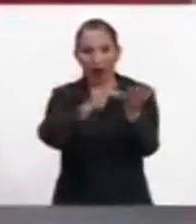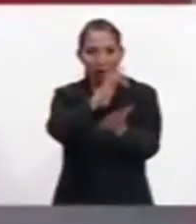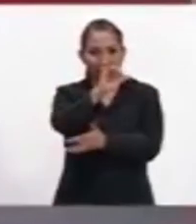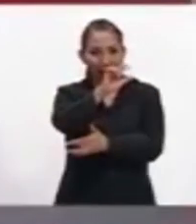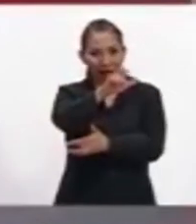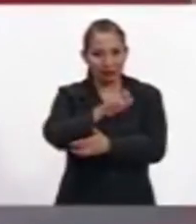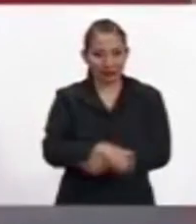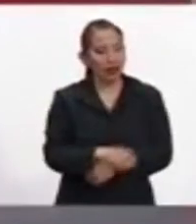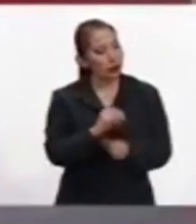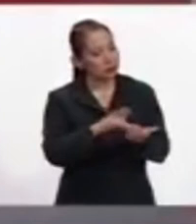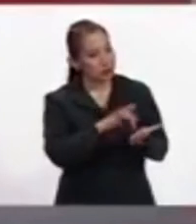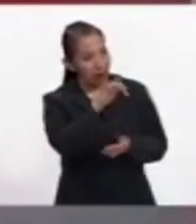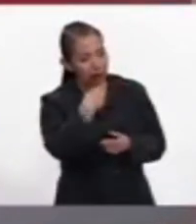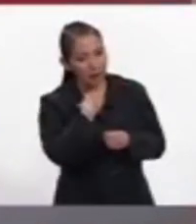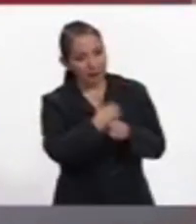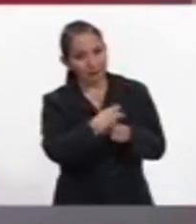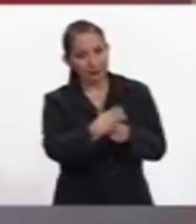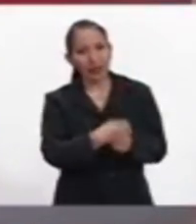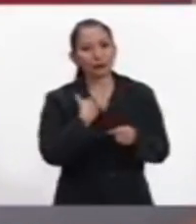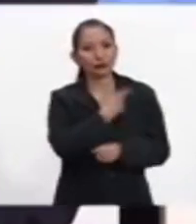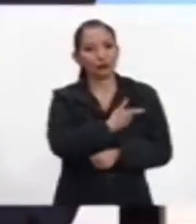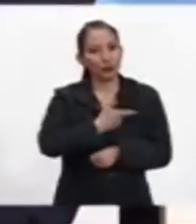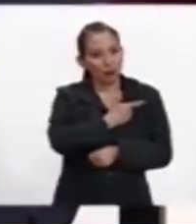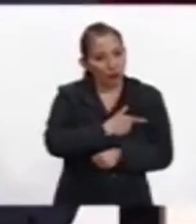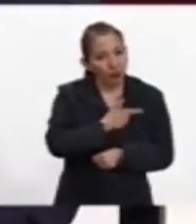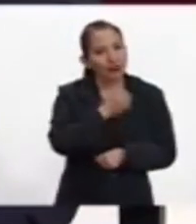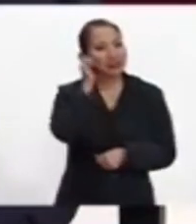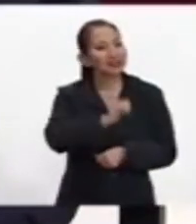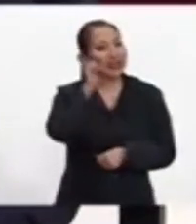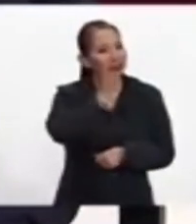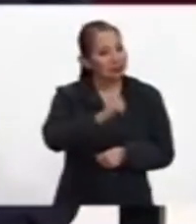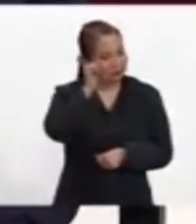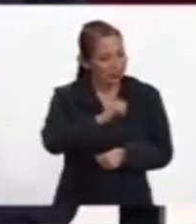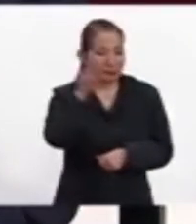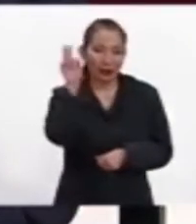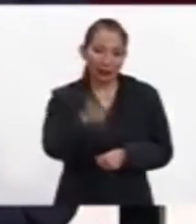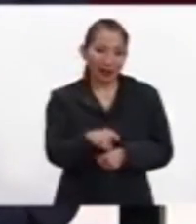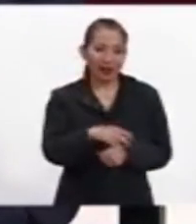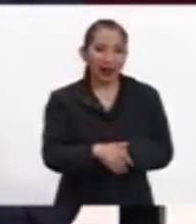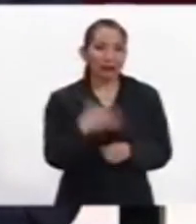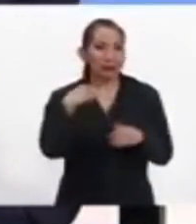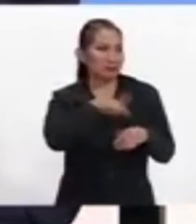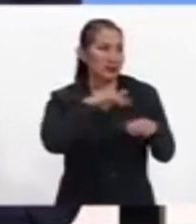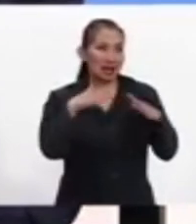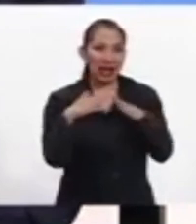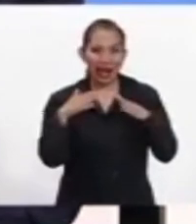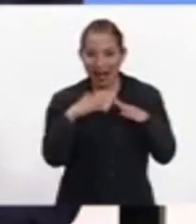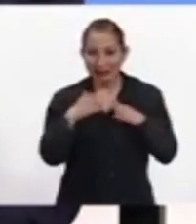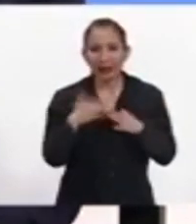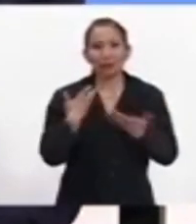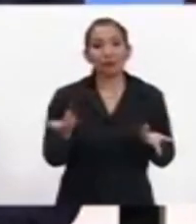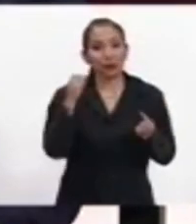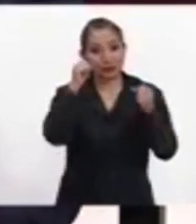Alex por estar aquí. Muchas gracias a ustedes, para mí es un gusto estar aquí, pues como siempre, realmente también mi casa, lo cual